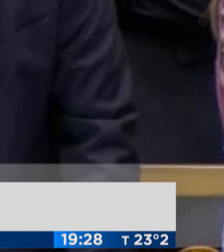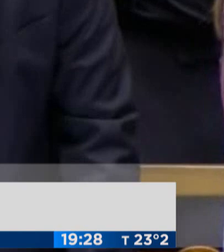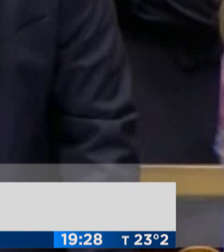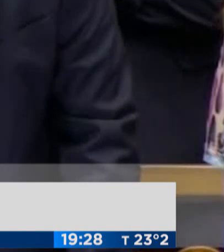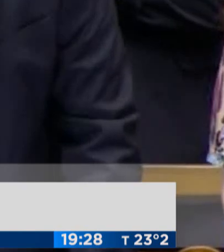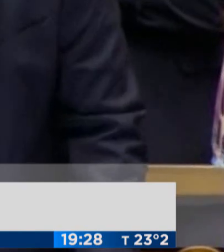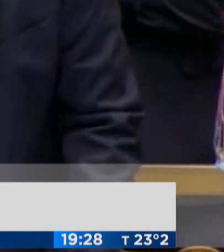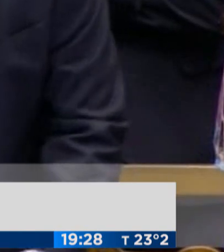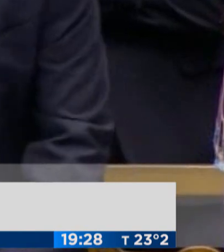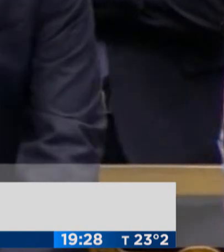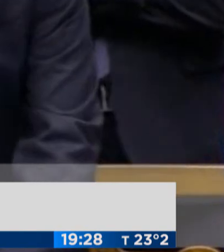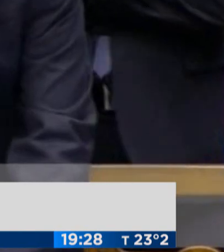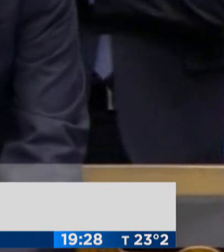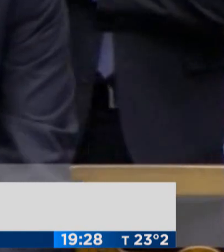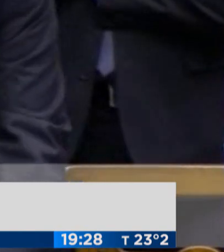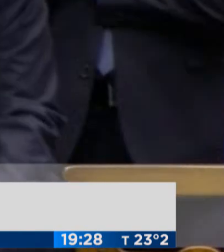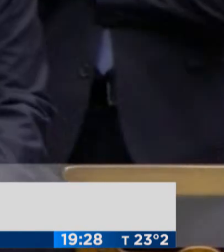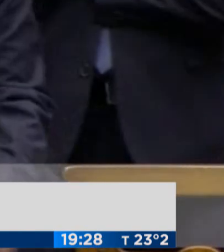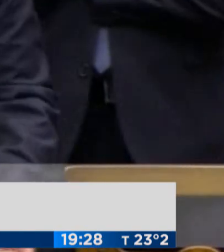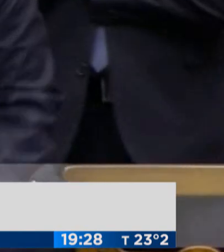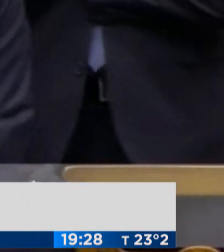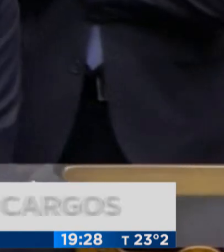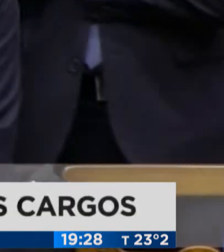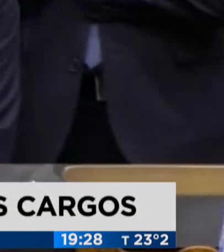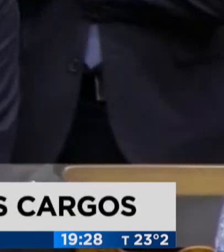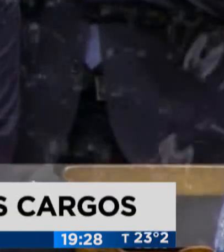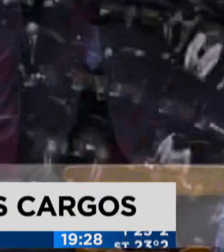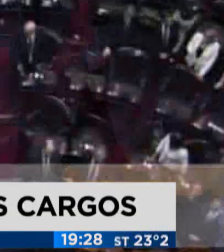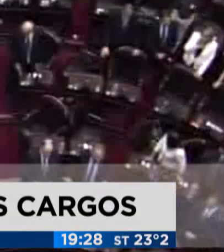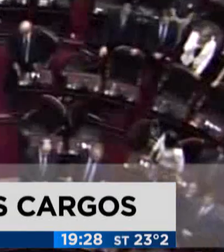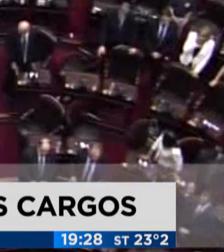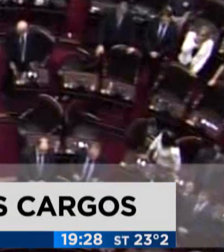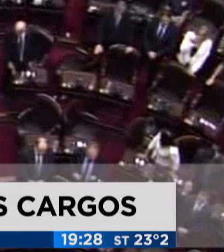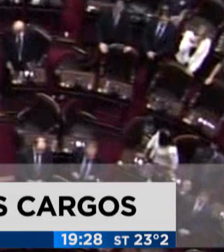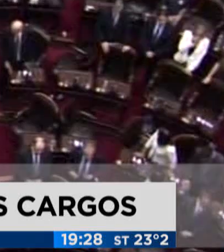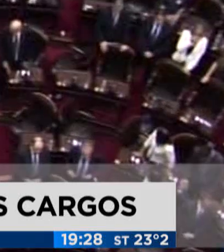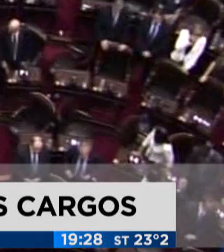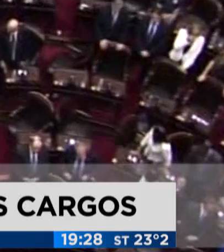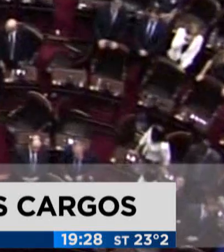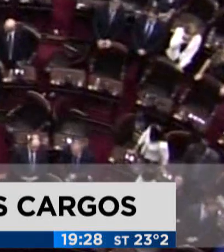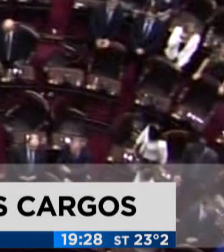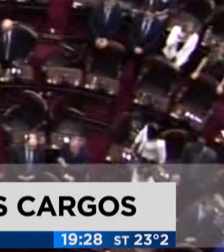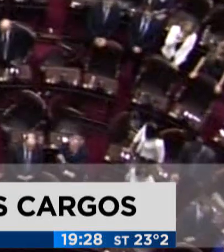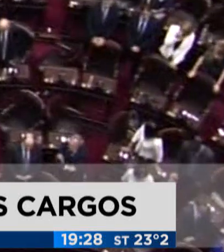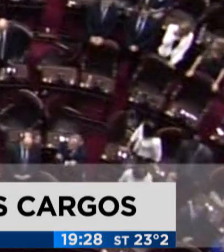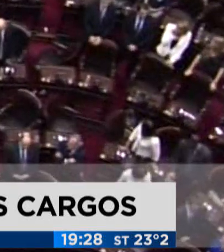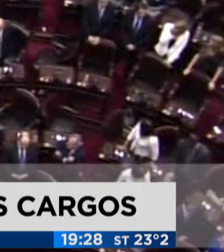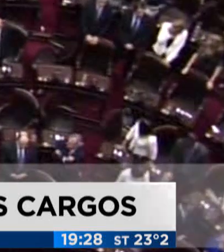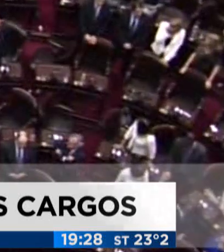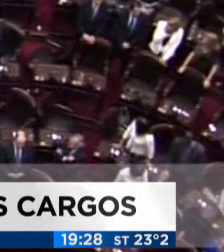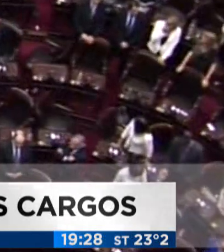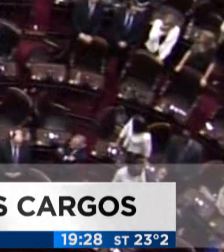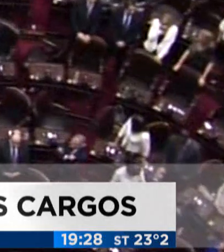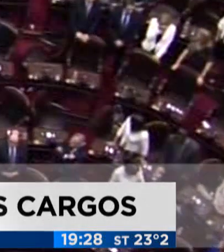diputado a partir del 10 de diciembre. Ahora, la provincia de San Luis, con dos representantes, Ivana María Bianchi